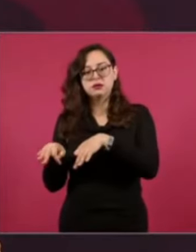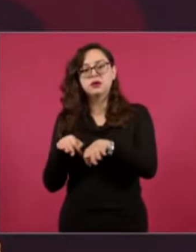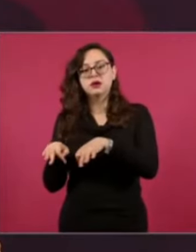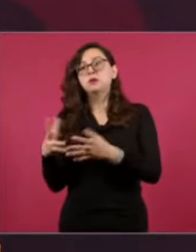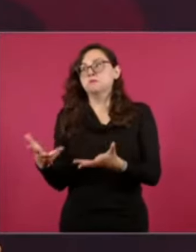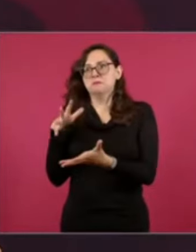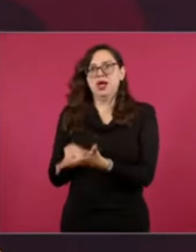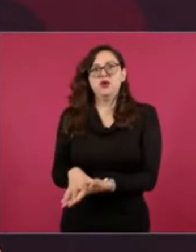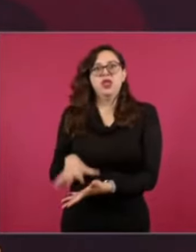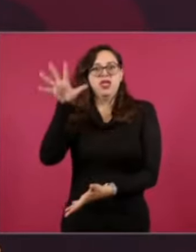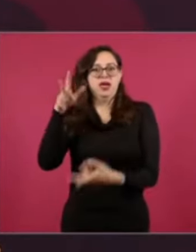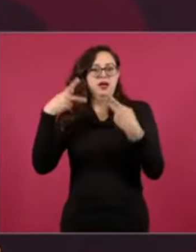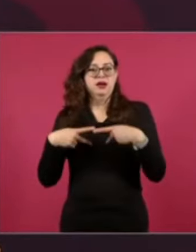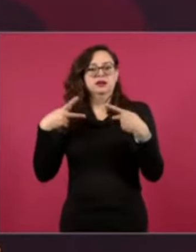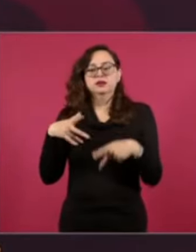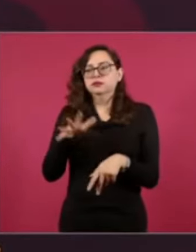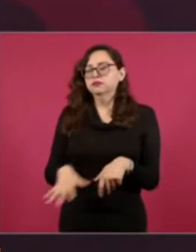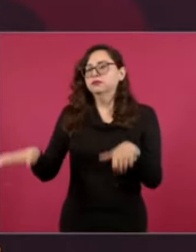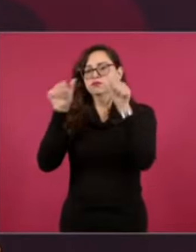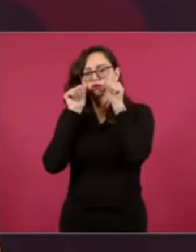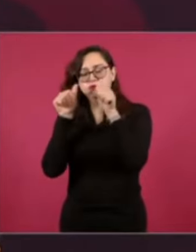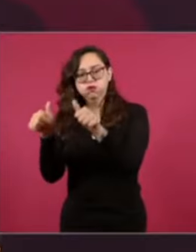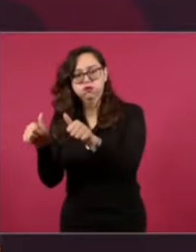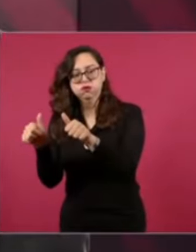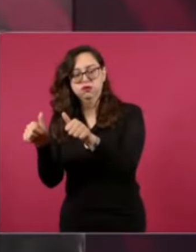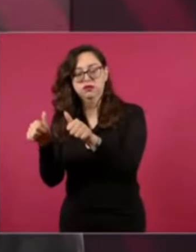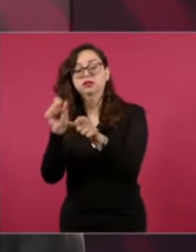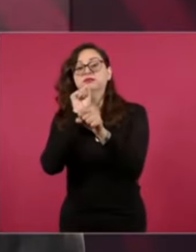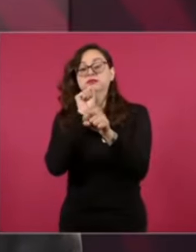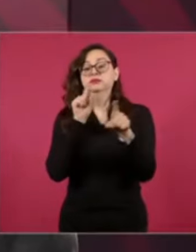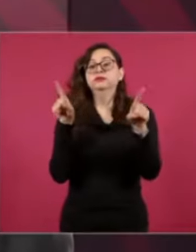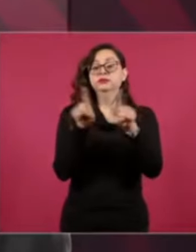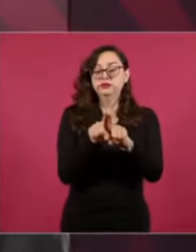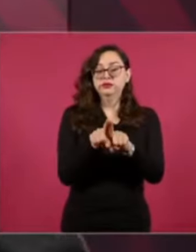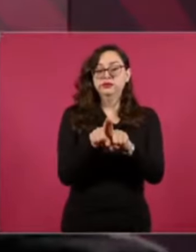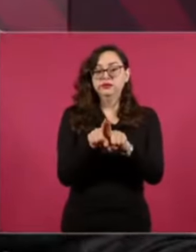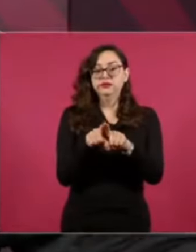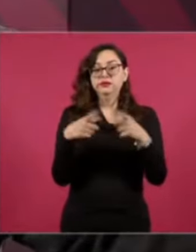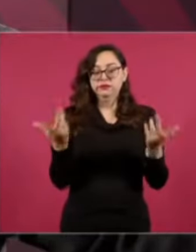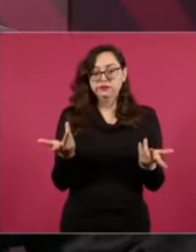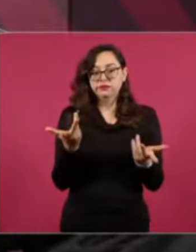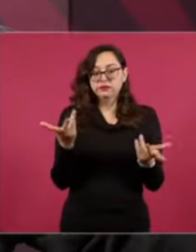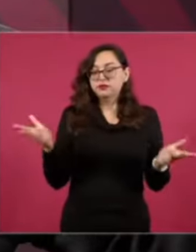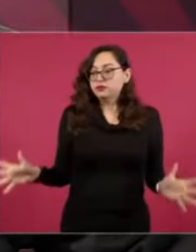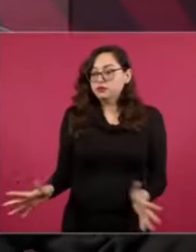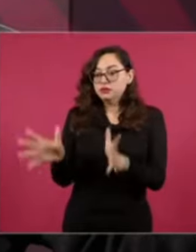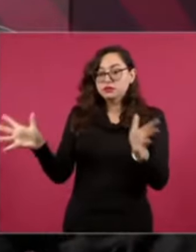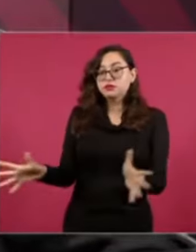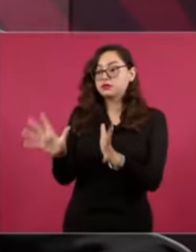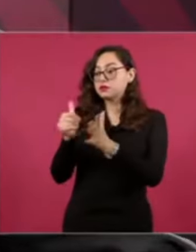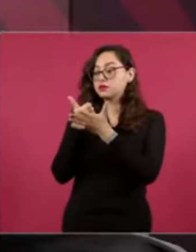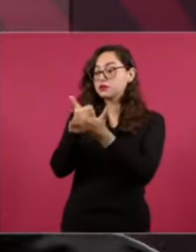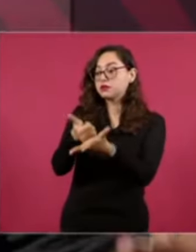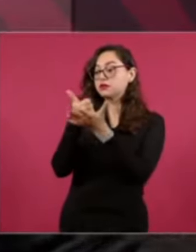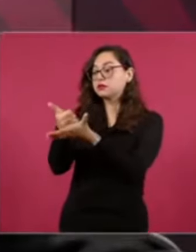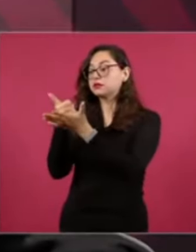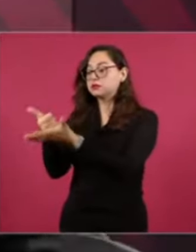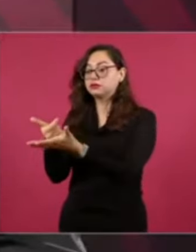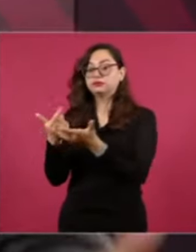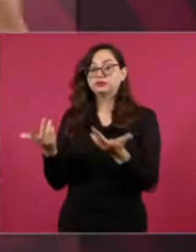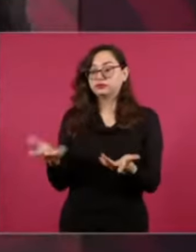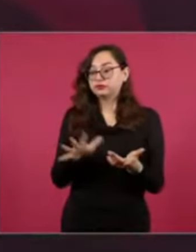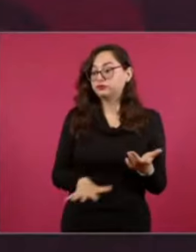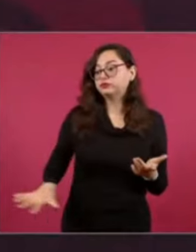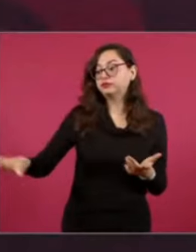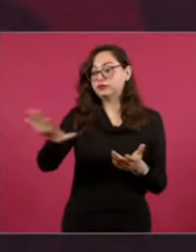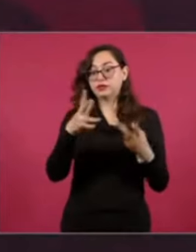la mayoría. Del pueblo. Y también. De esa manera. Al ayudar. A la mayoría del pueblo. Al ayudar. De